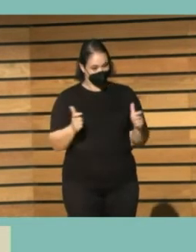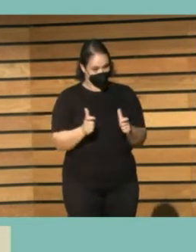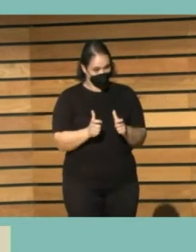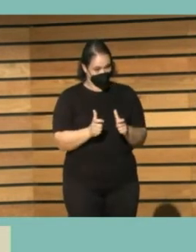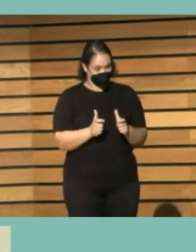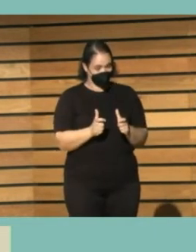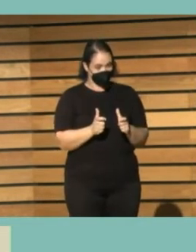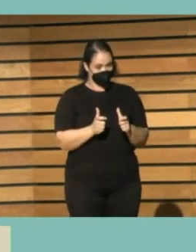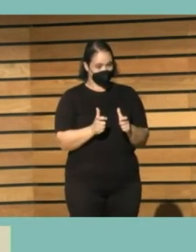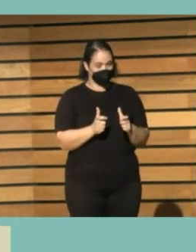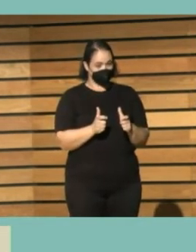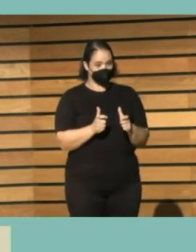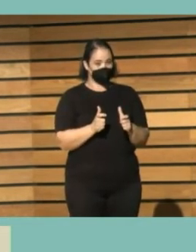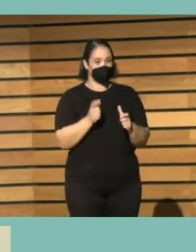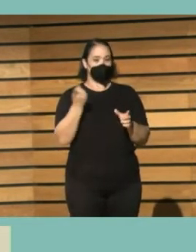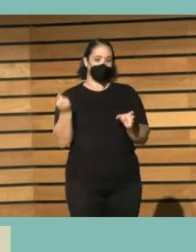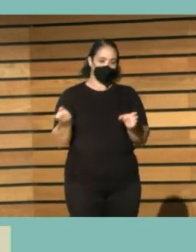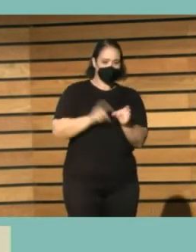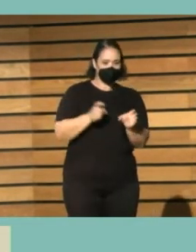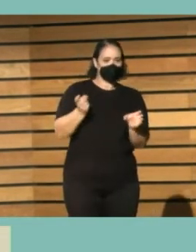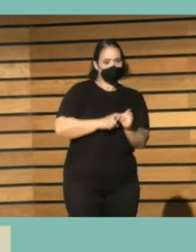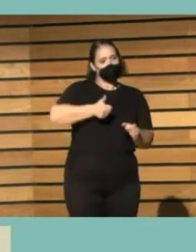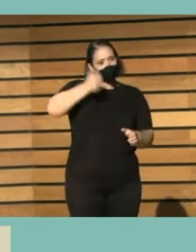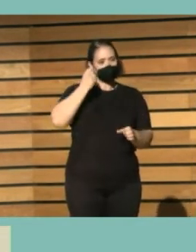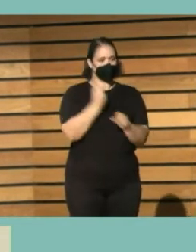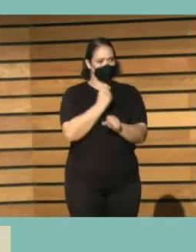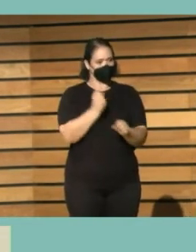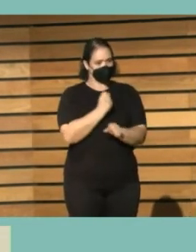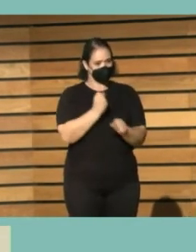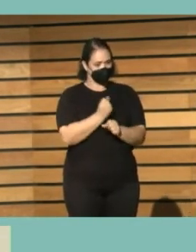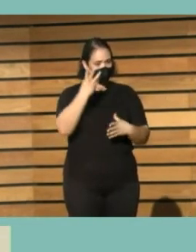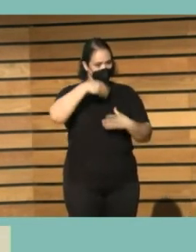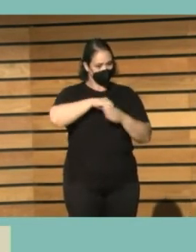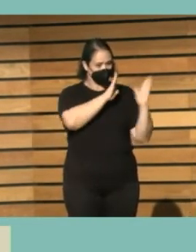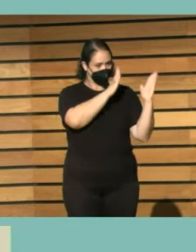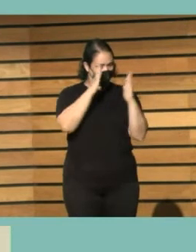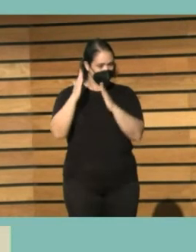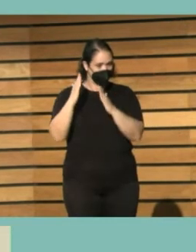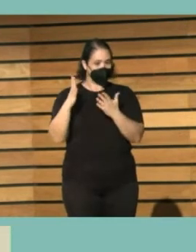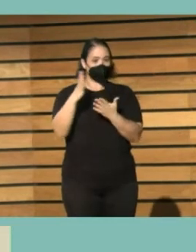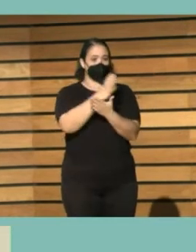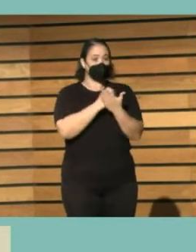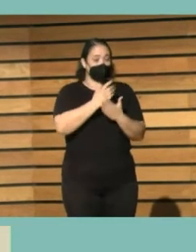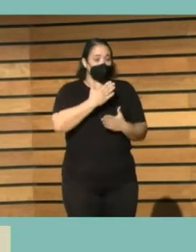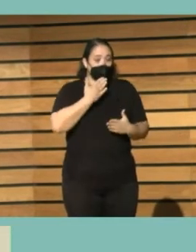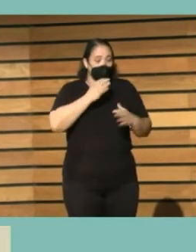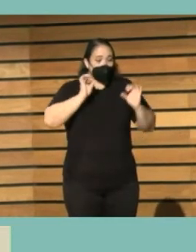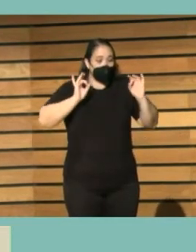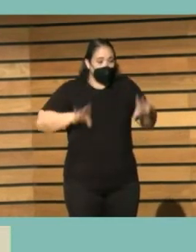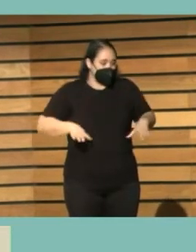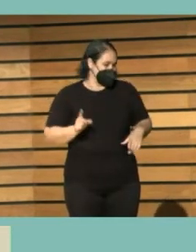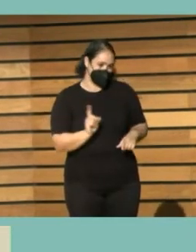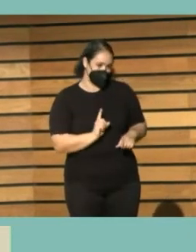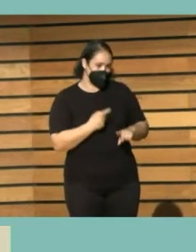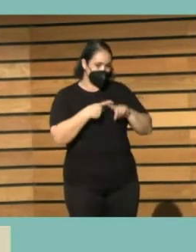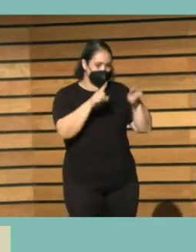que no se están reponiendo no somos todos de la edad de Nito Cayo